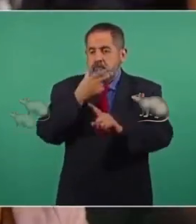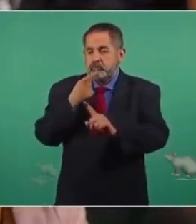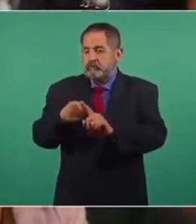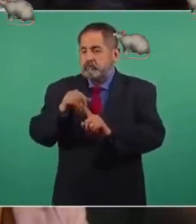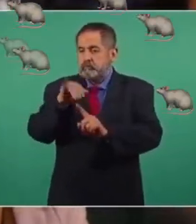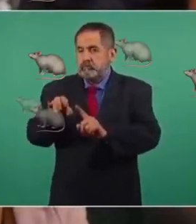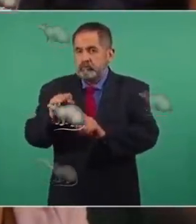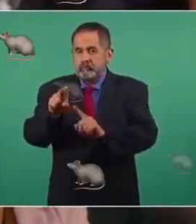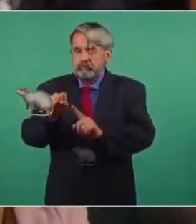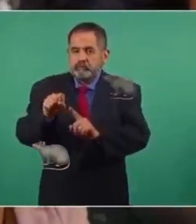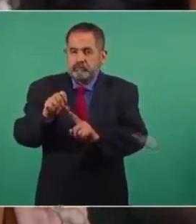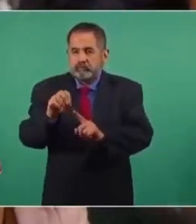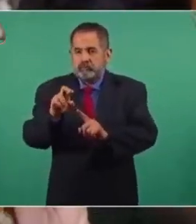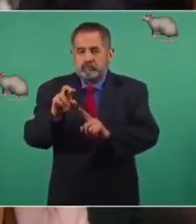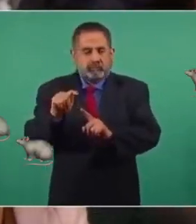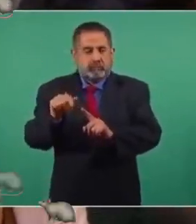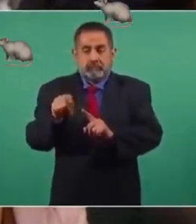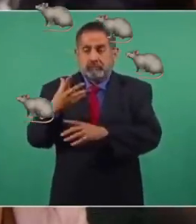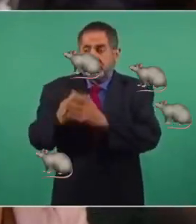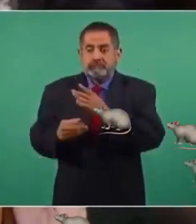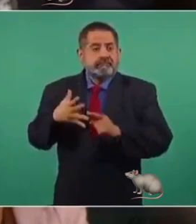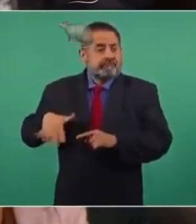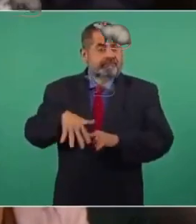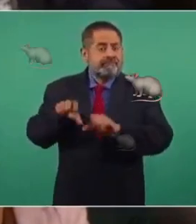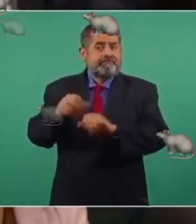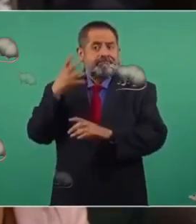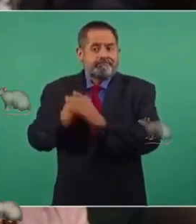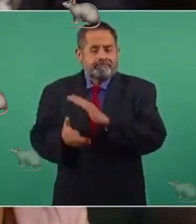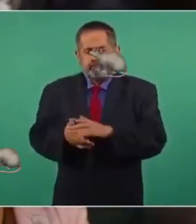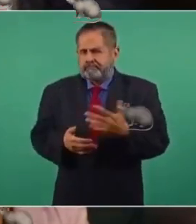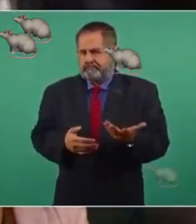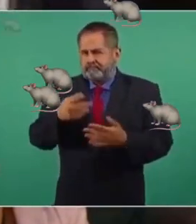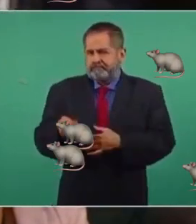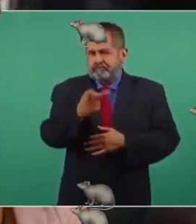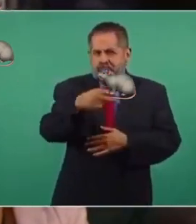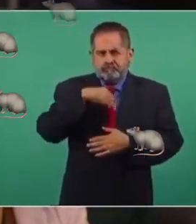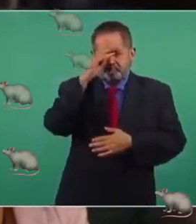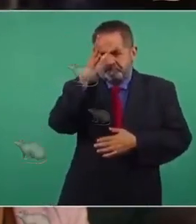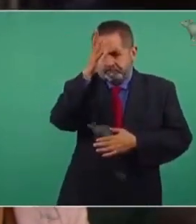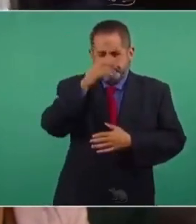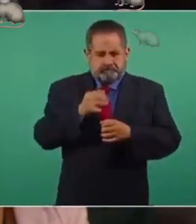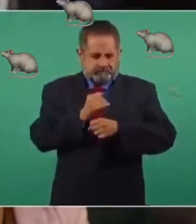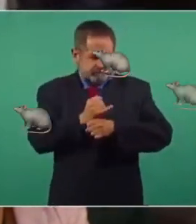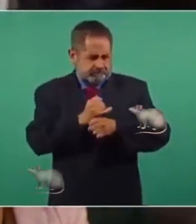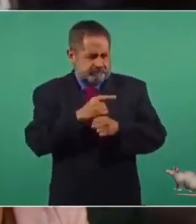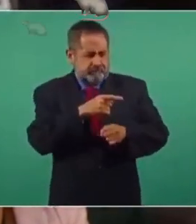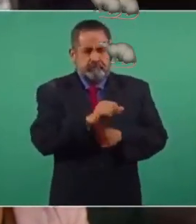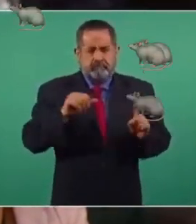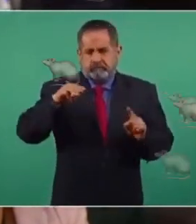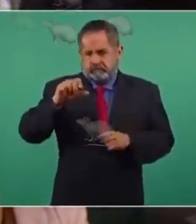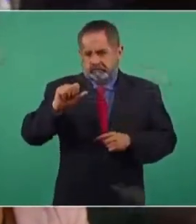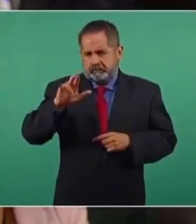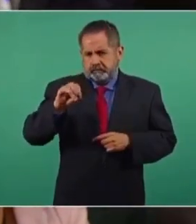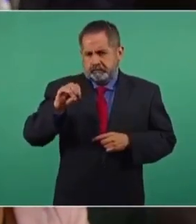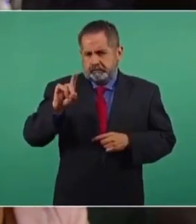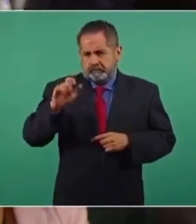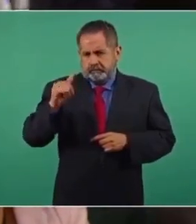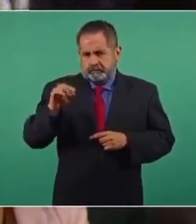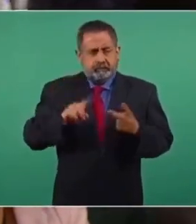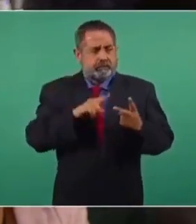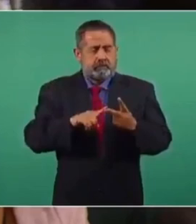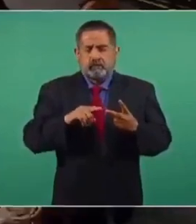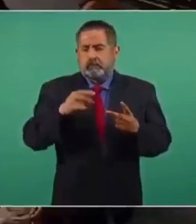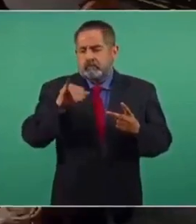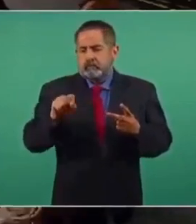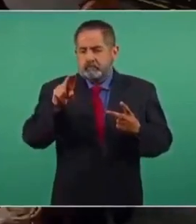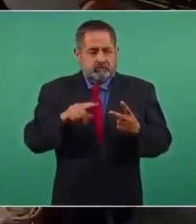Horta, que cuenta con una orden de aprehensión vigente y está prófugo. Presidente, ¿está usted de acuerdo que se investigue a Mario Delgado y al prófugo Jesús Horta por esta renta a sobreprecio de los